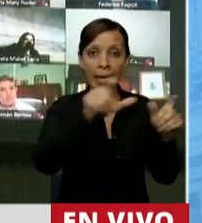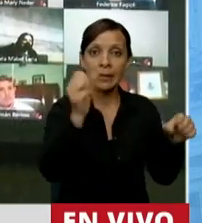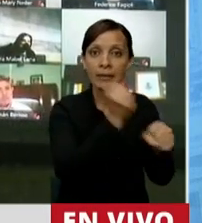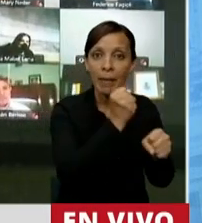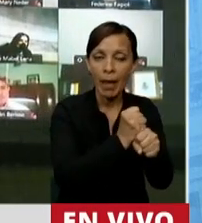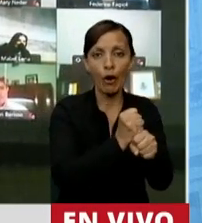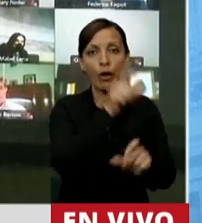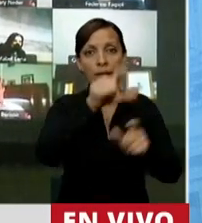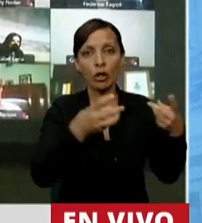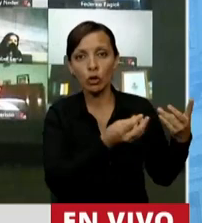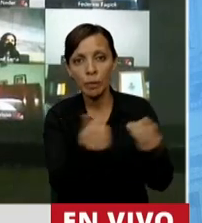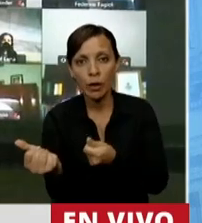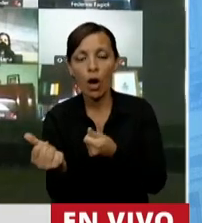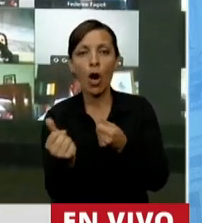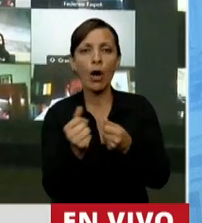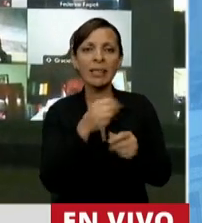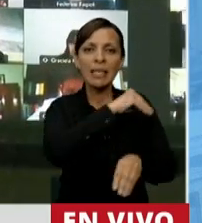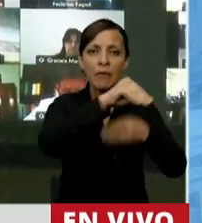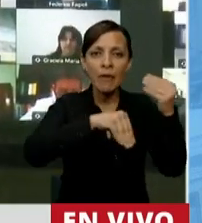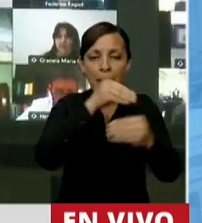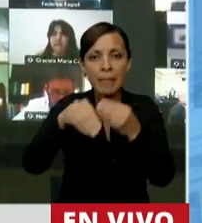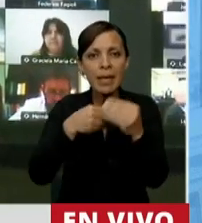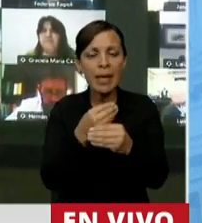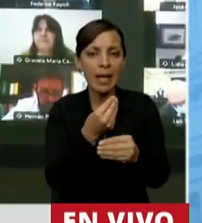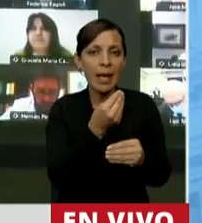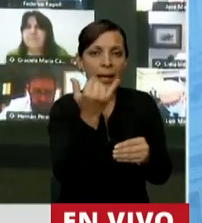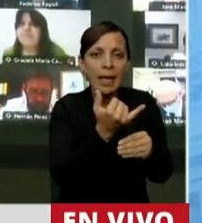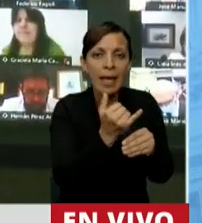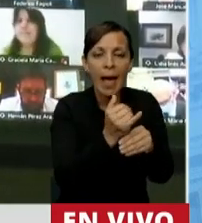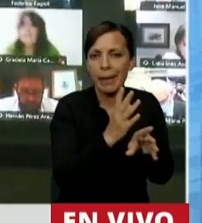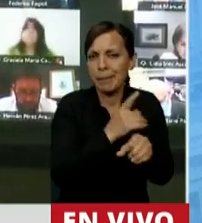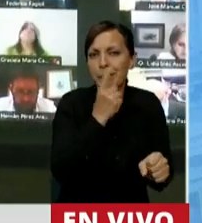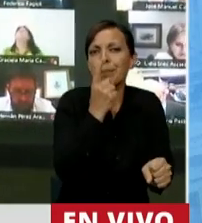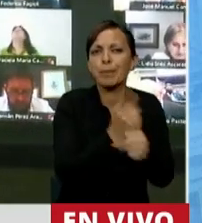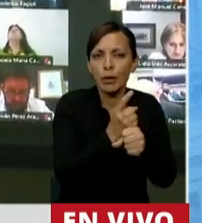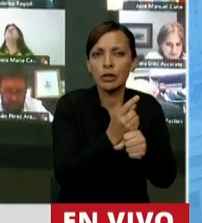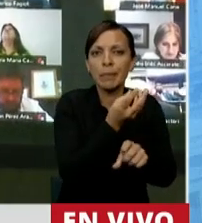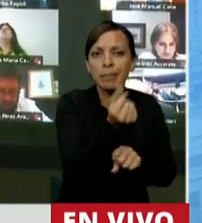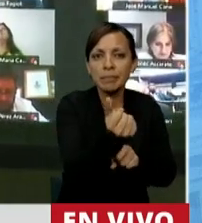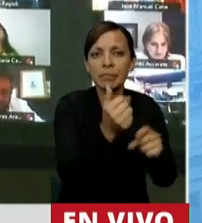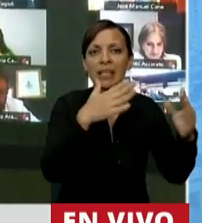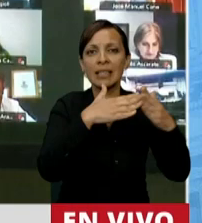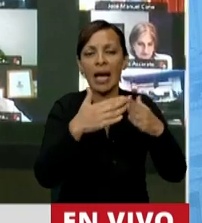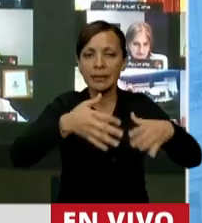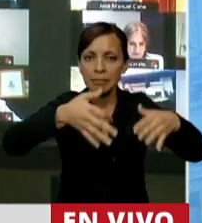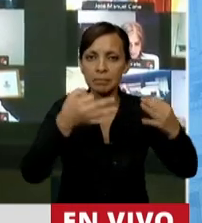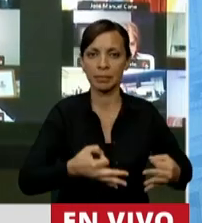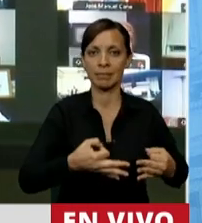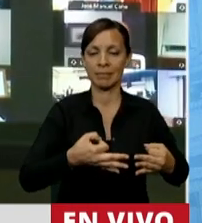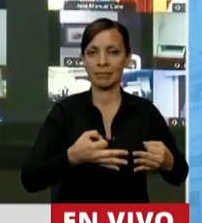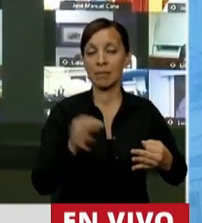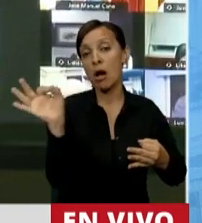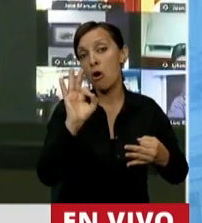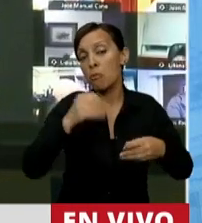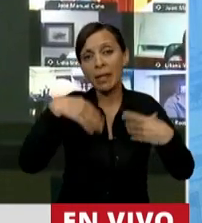los consumidores, las miles de familias que tienen la imposibilidad de acceder a una vivienda digna, o hablemos